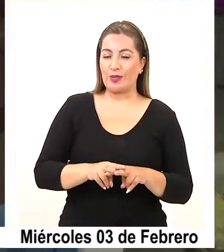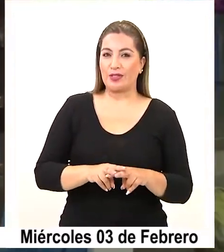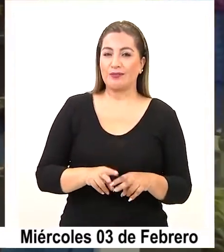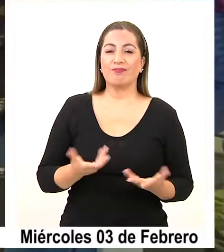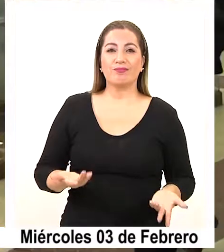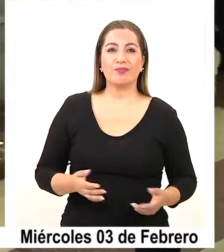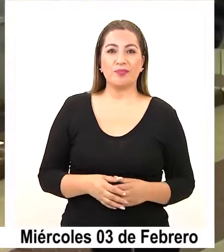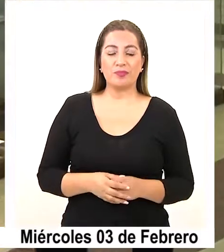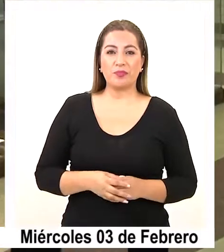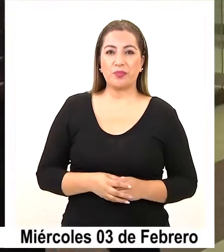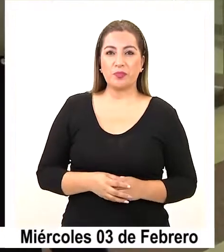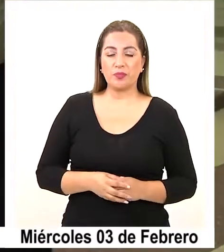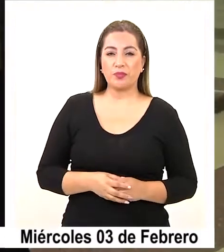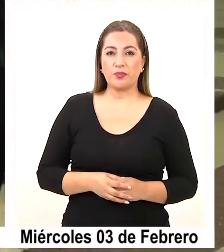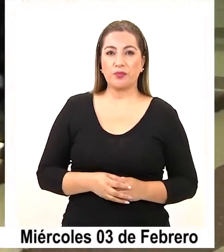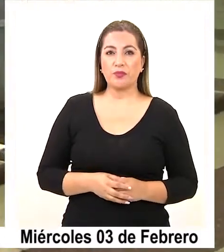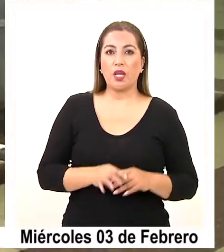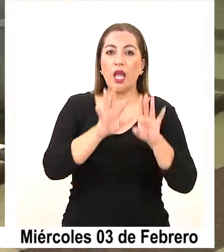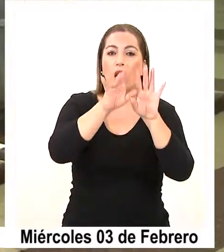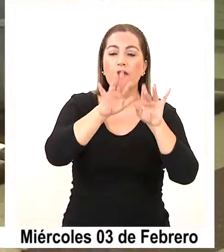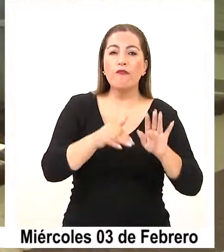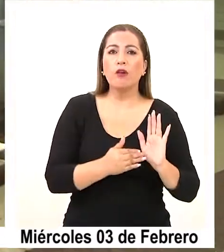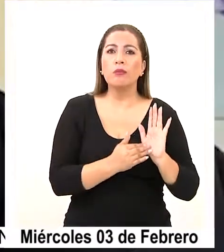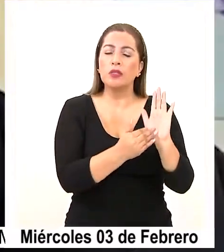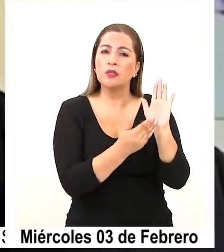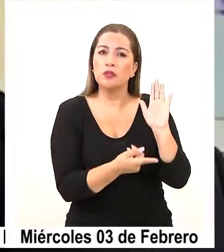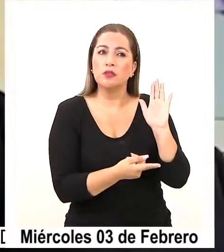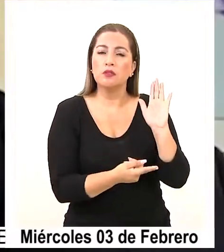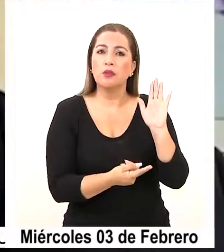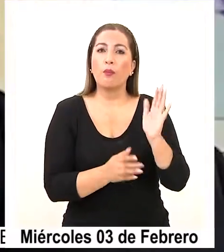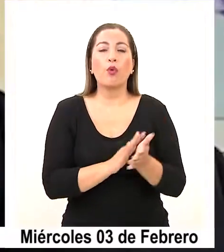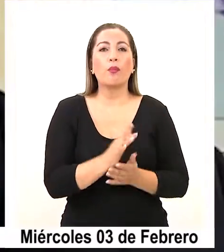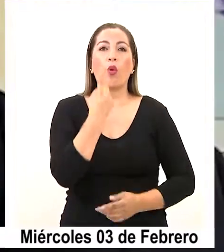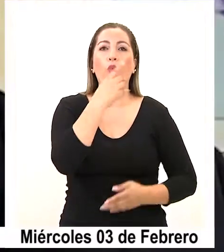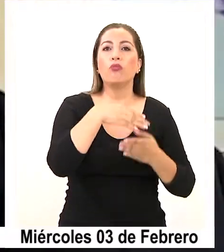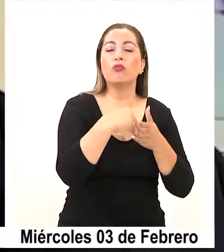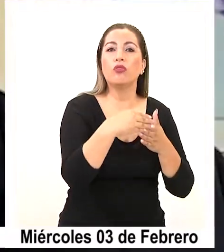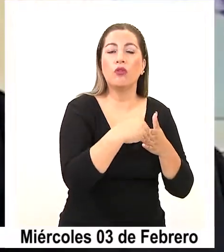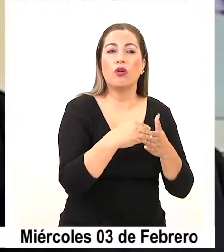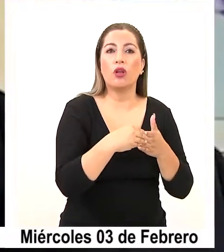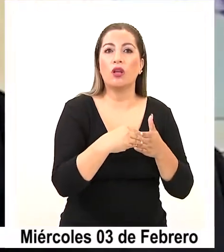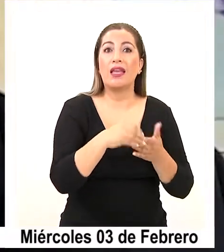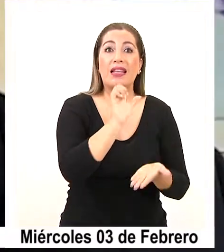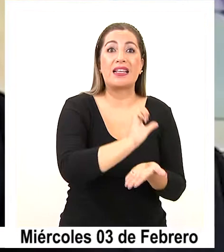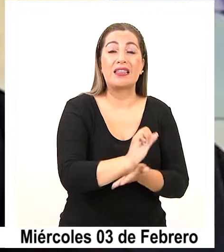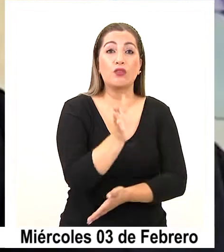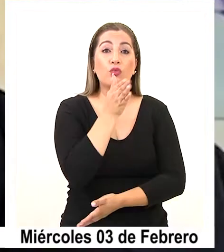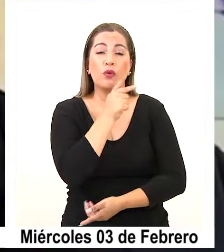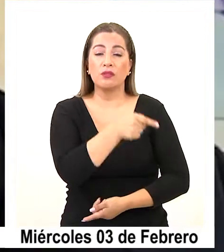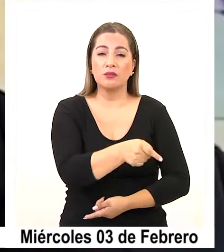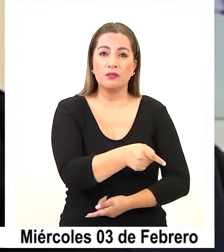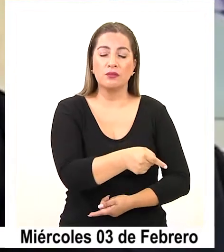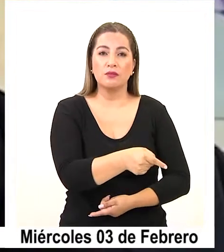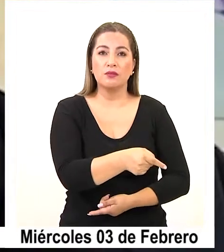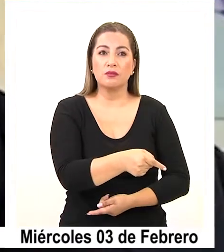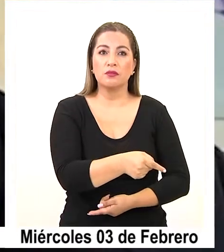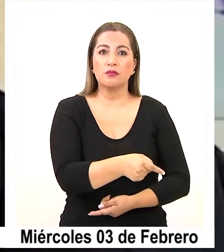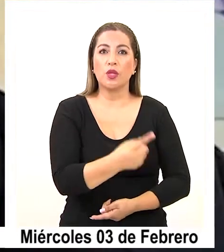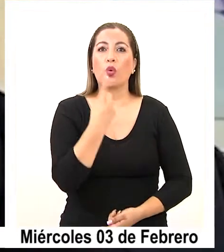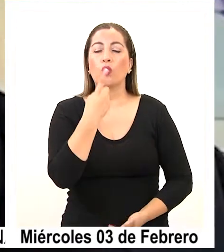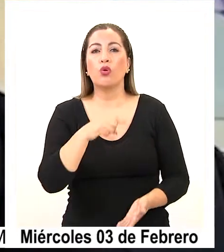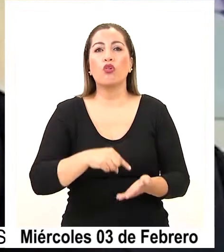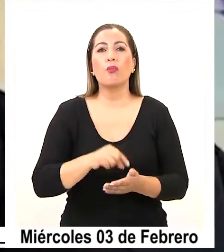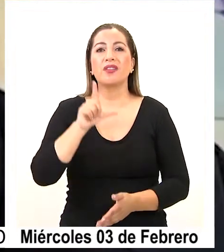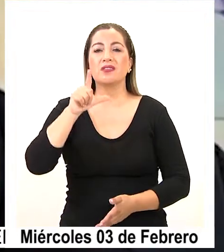excepción. Este informe que tenemos nosotros indica que por cada dólar que deja de percibir el Estado recibe 1